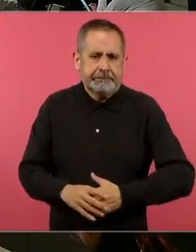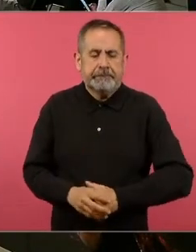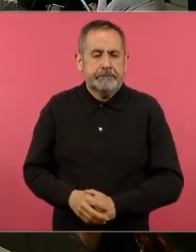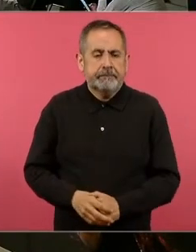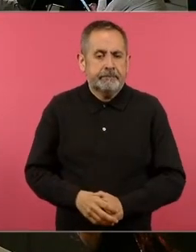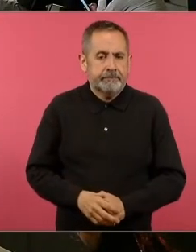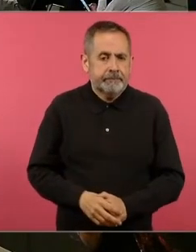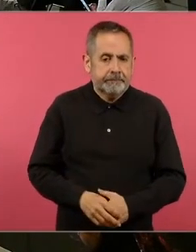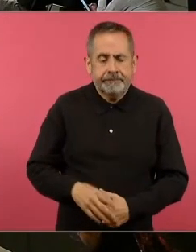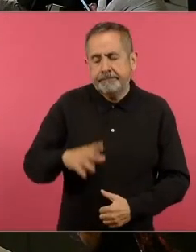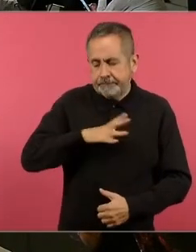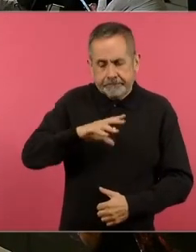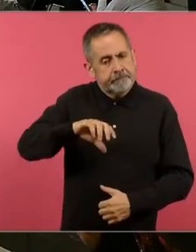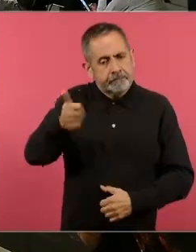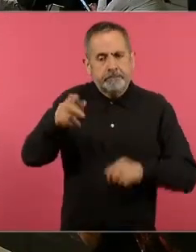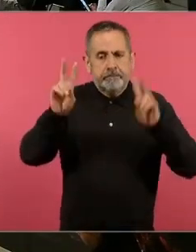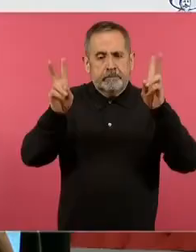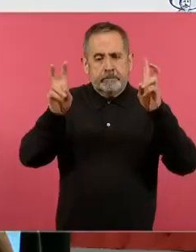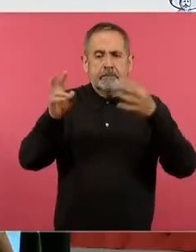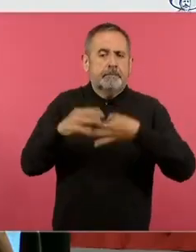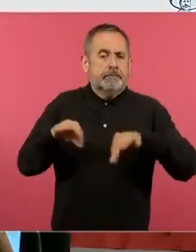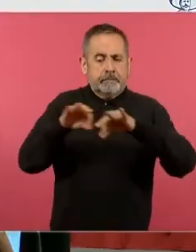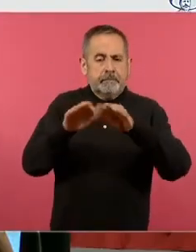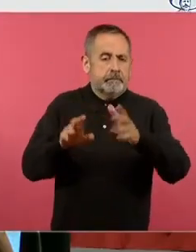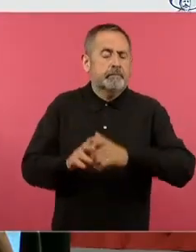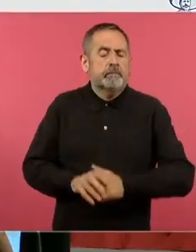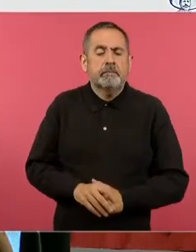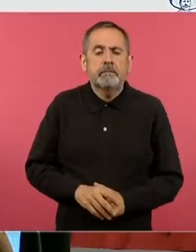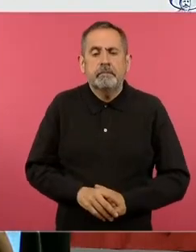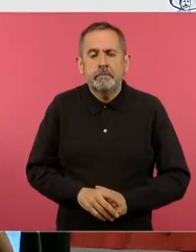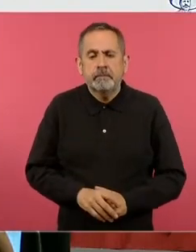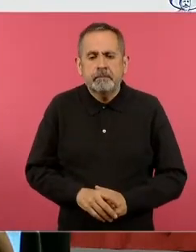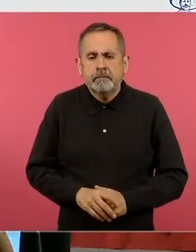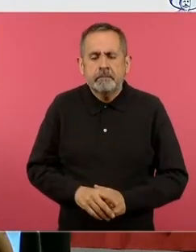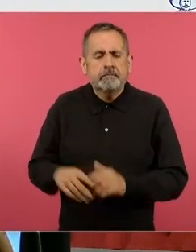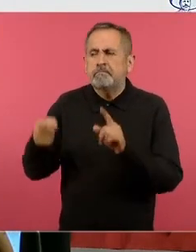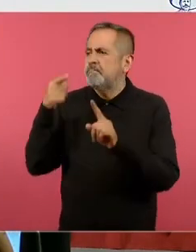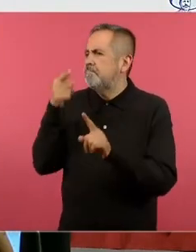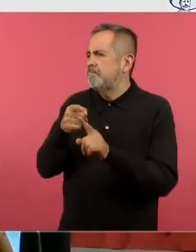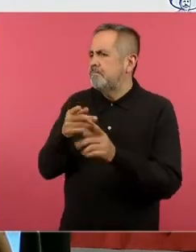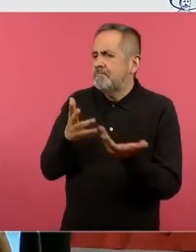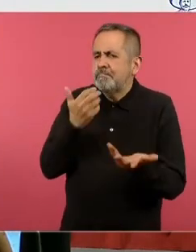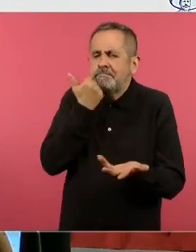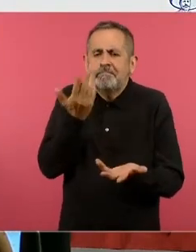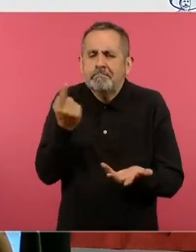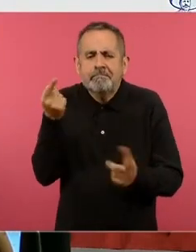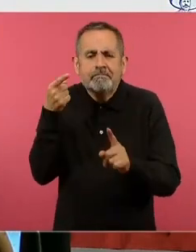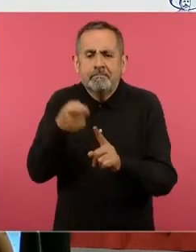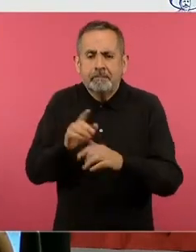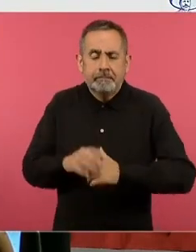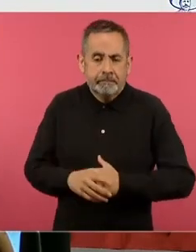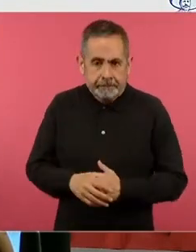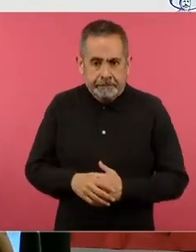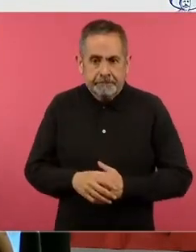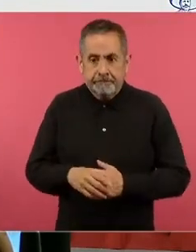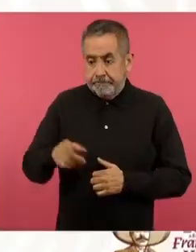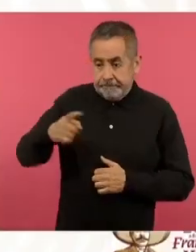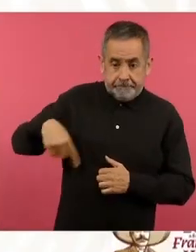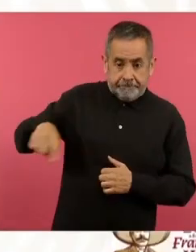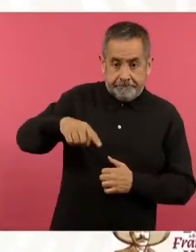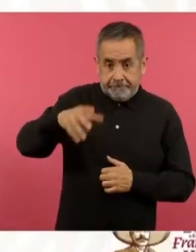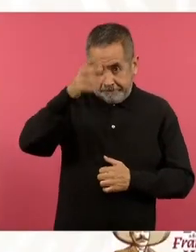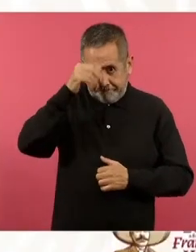hay otro tema que es muy importante o sea que se busca que en las actividades de